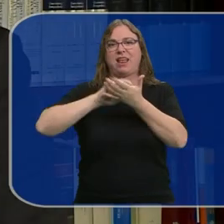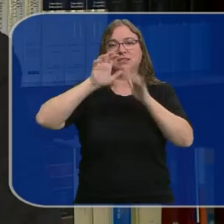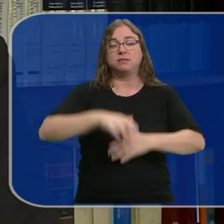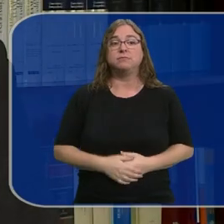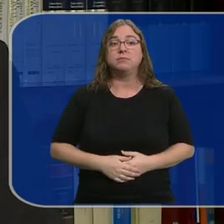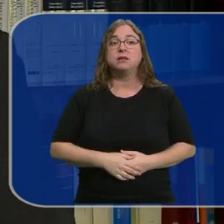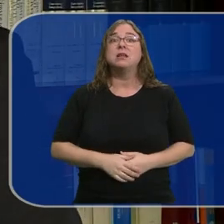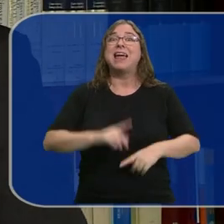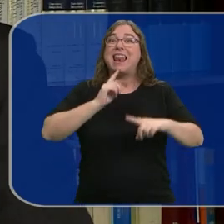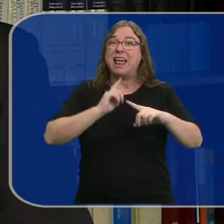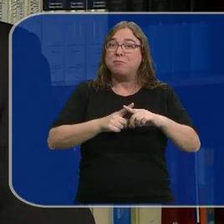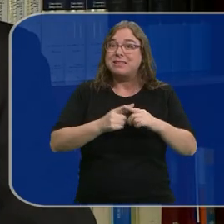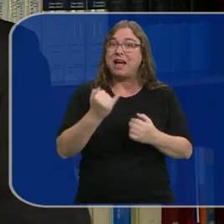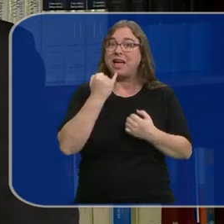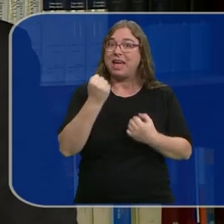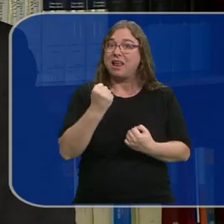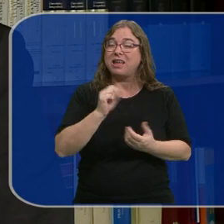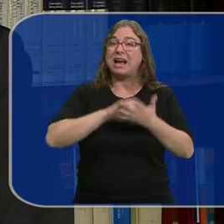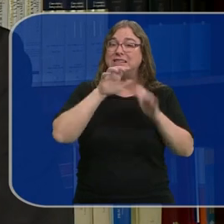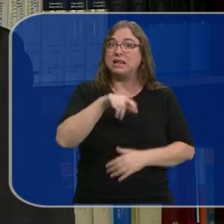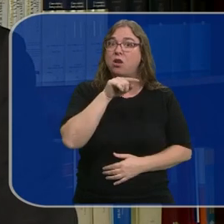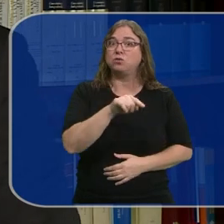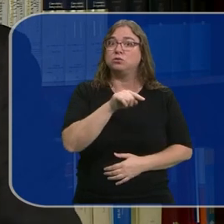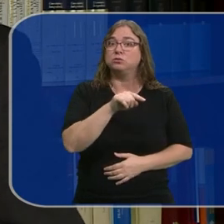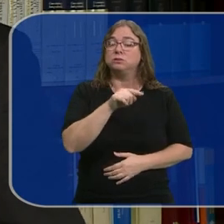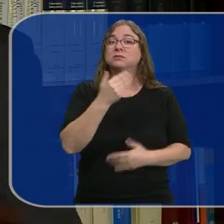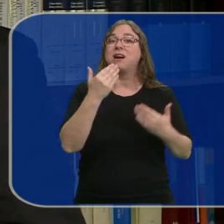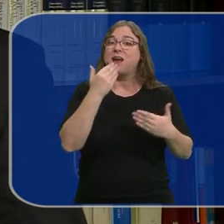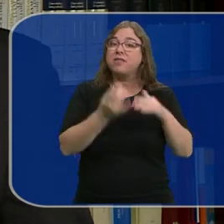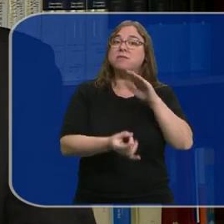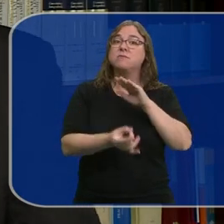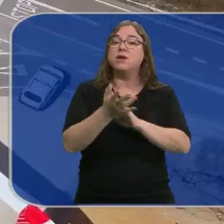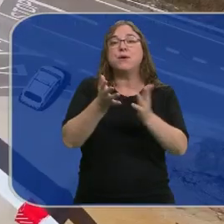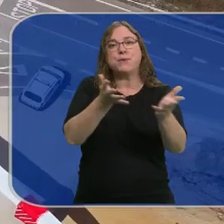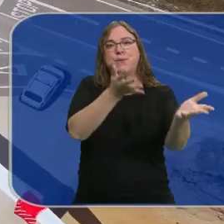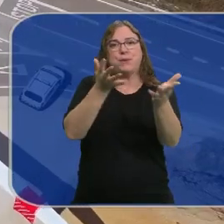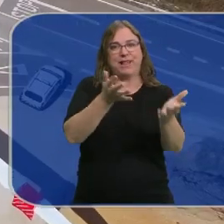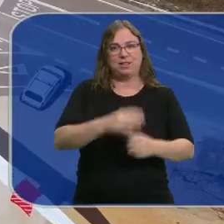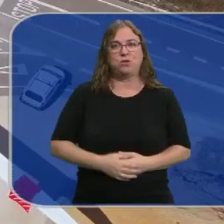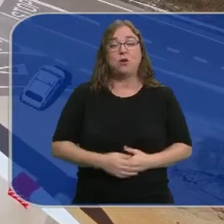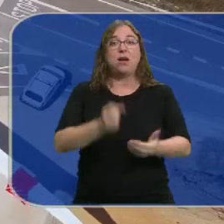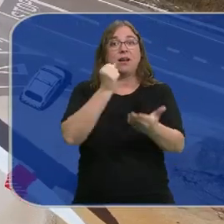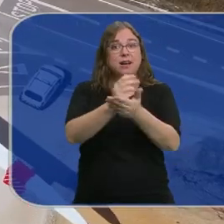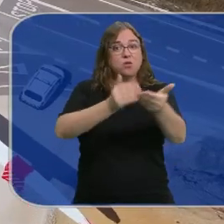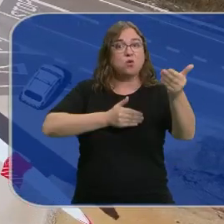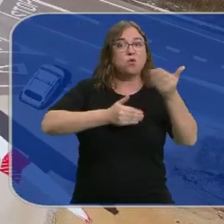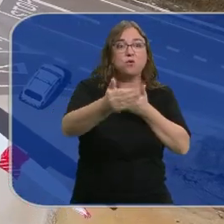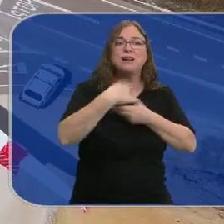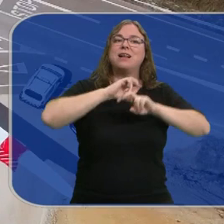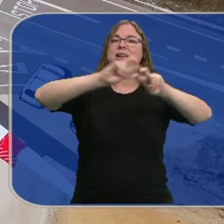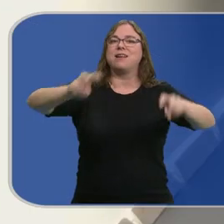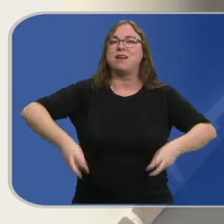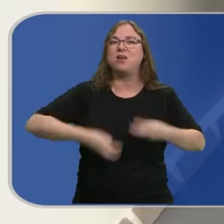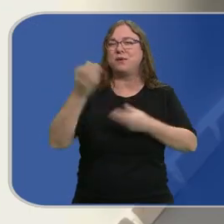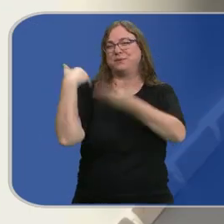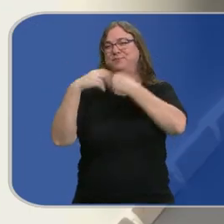La mitad de la energía eléctrica que consumimos en Castilla y León fue generada gracias al viento. El reto de los próximos años será el de renovar los